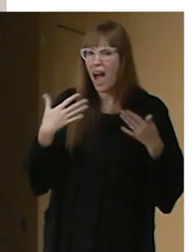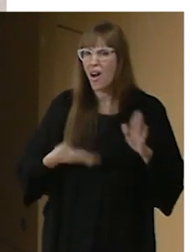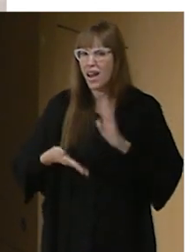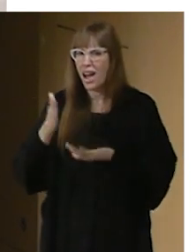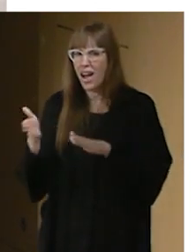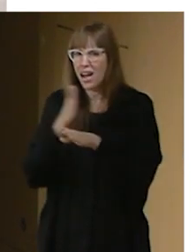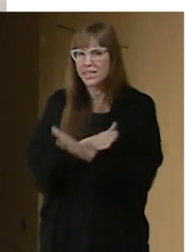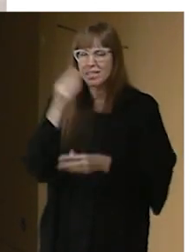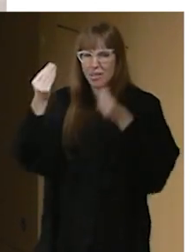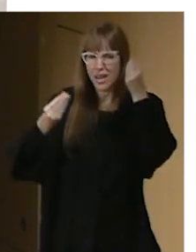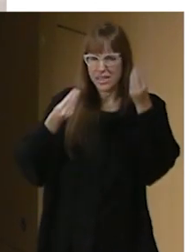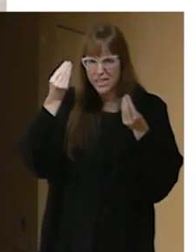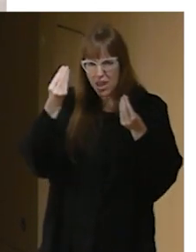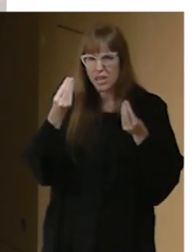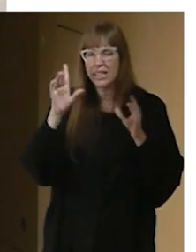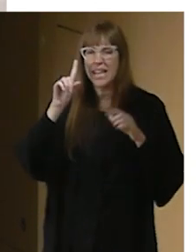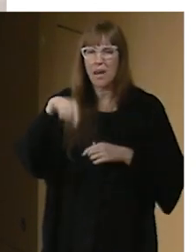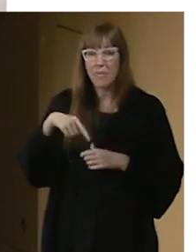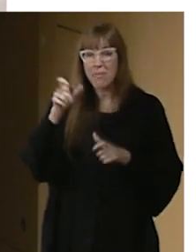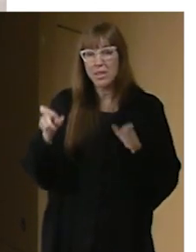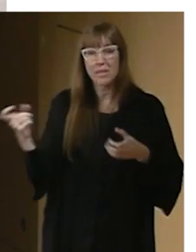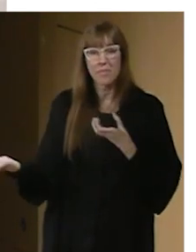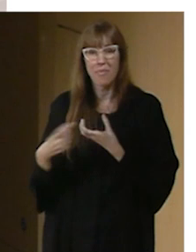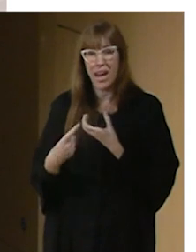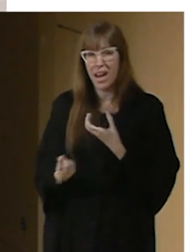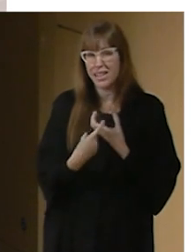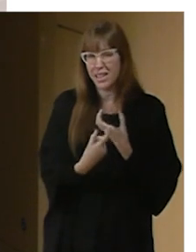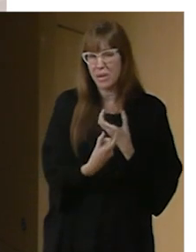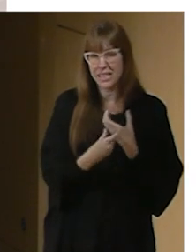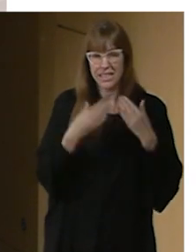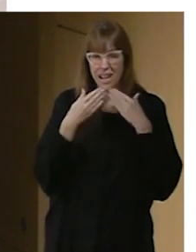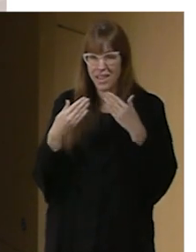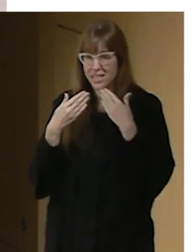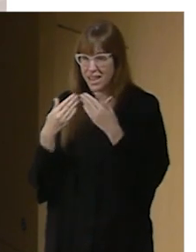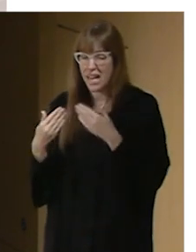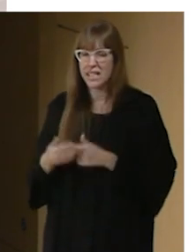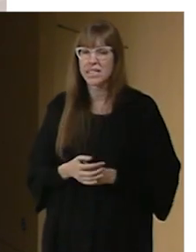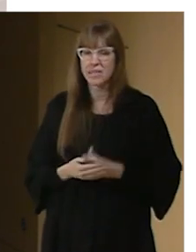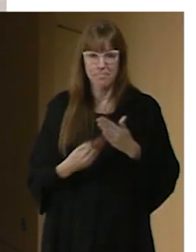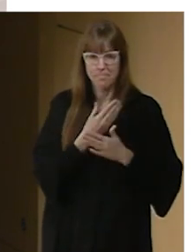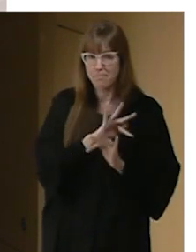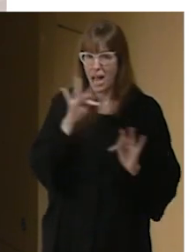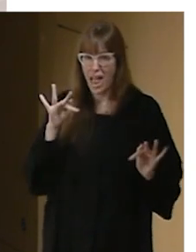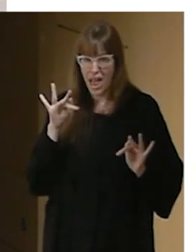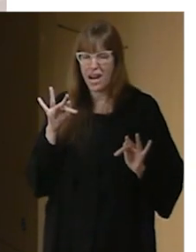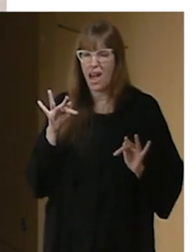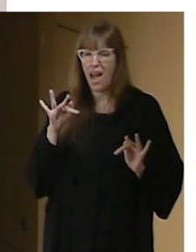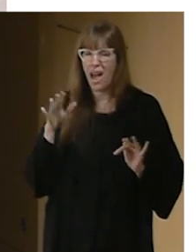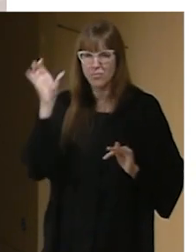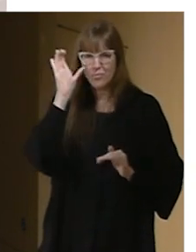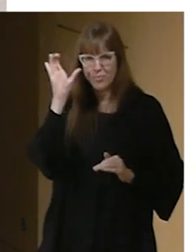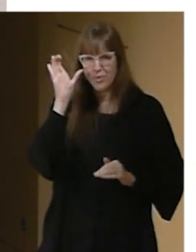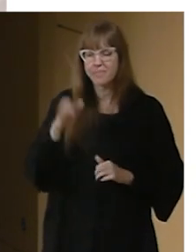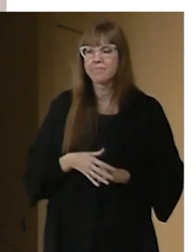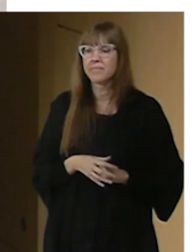participantes que habéis estado acompañándonos durante toda la mañana y sobre todo muchísimas gracias también por haberos adaptado